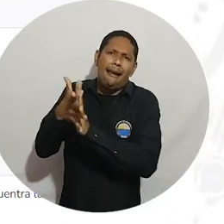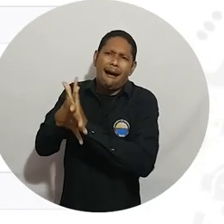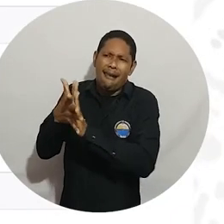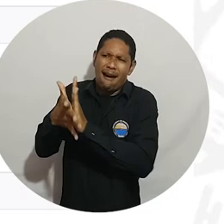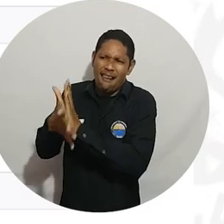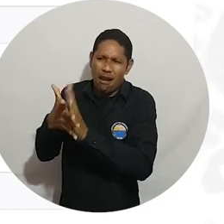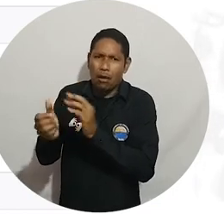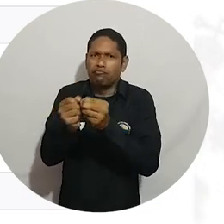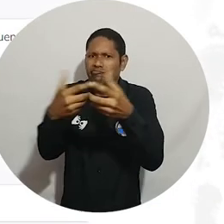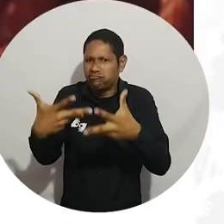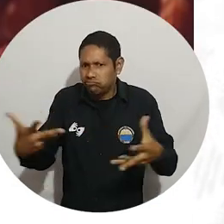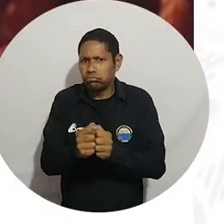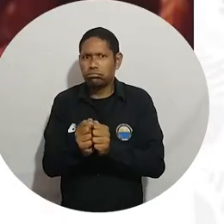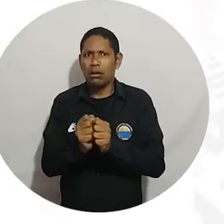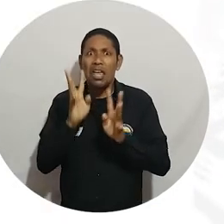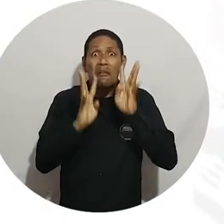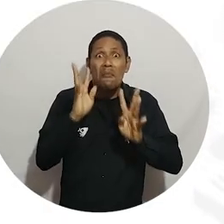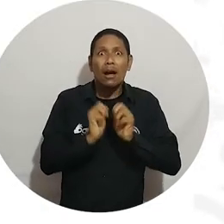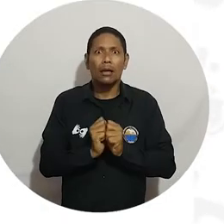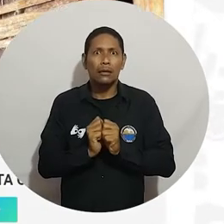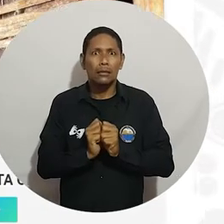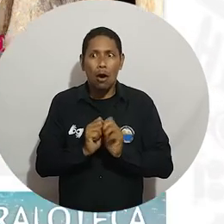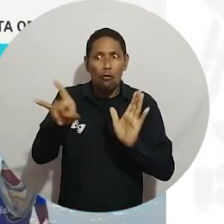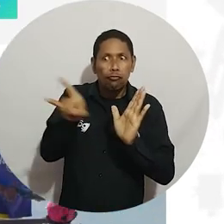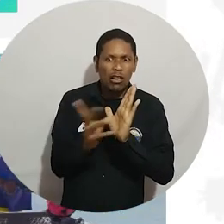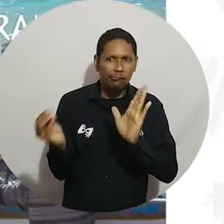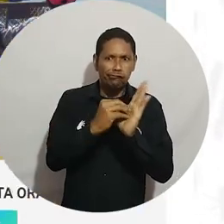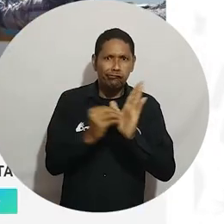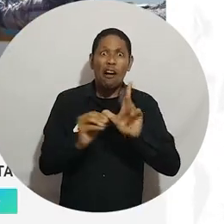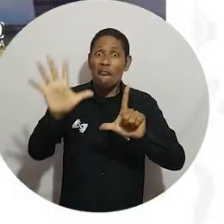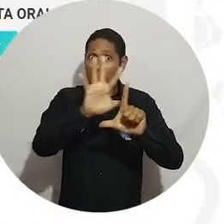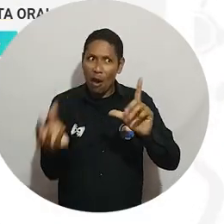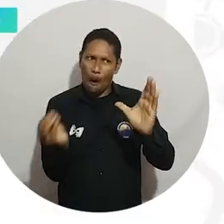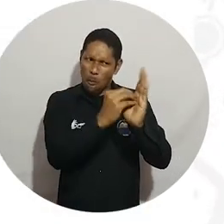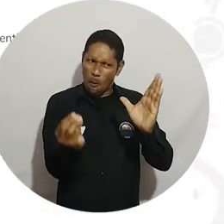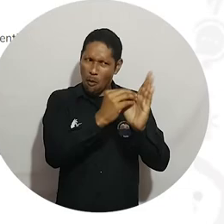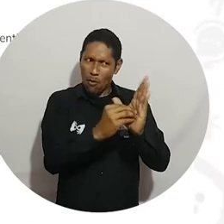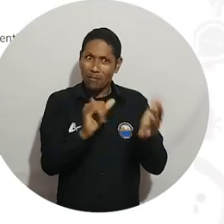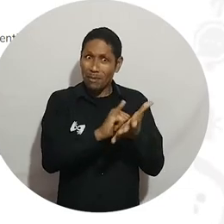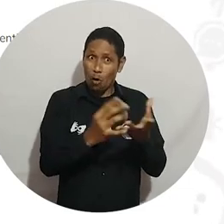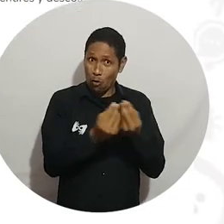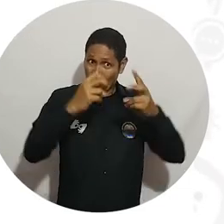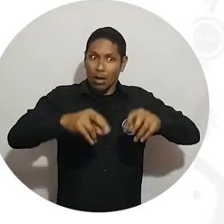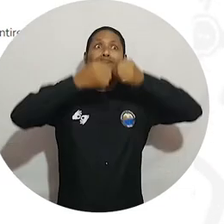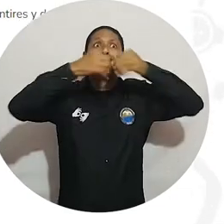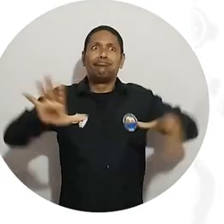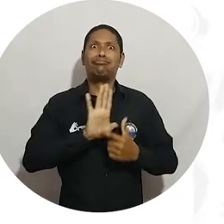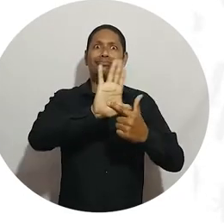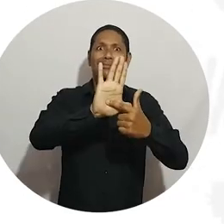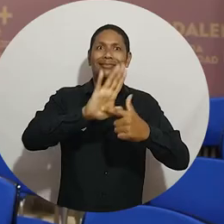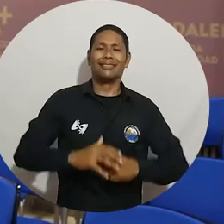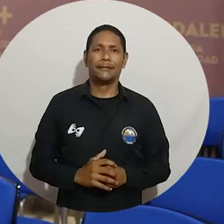y reflejadas mediante textos, imágenes, audios y videos que son recopilados, catalogados y difundidos por el Grupo de Investigación.